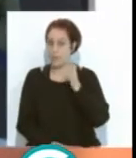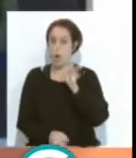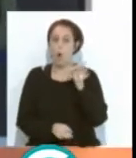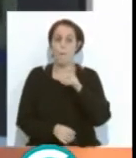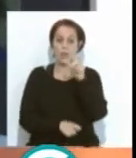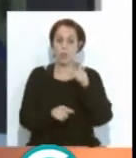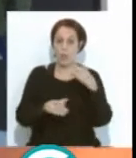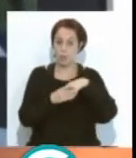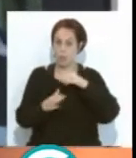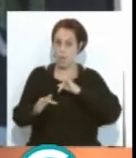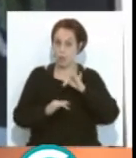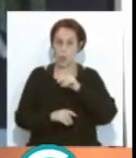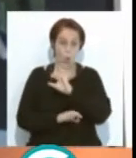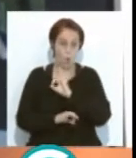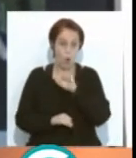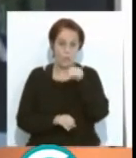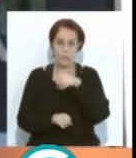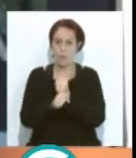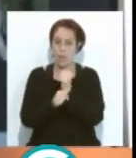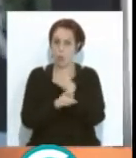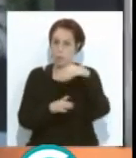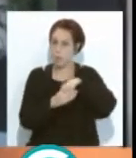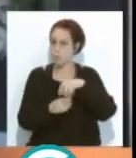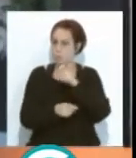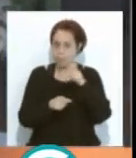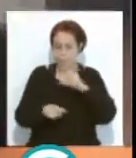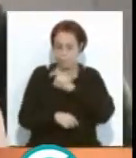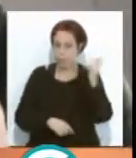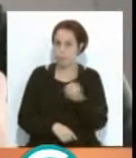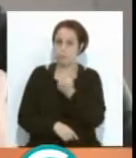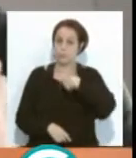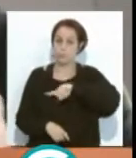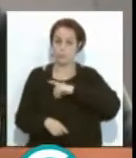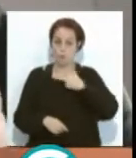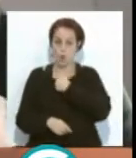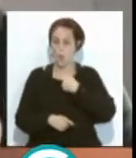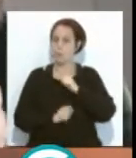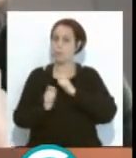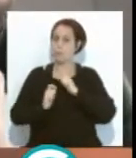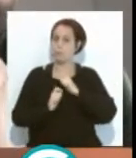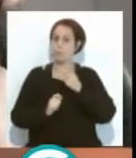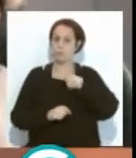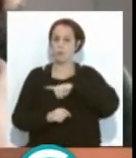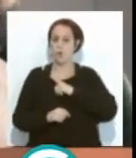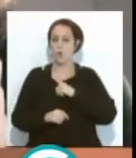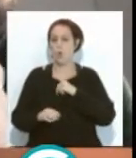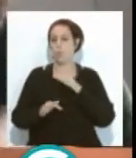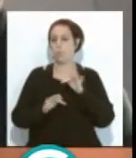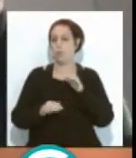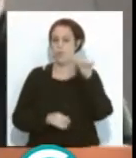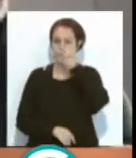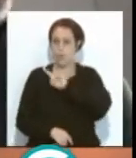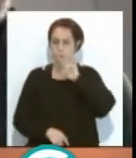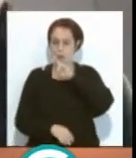o a que estamos allí trabajando, en fin, a mucha gente. Nosotros como prensa, que estamos habitualmente allí en el Falla y ya